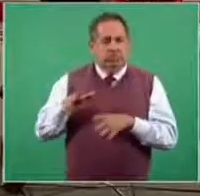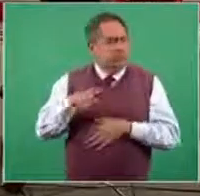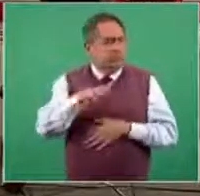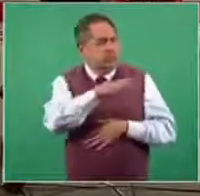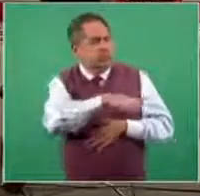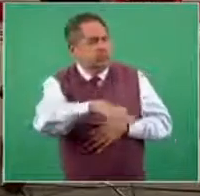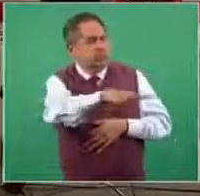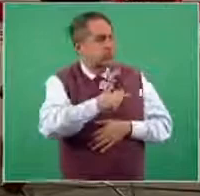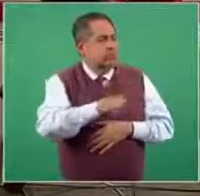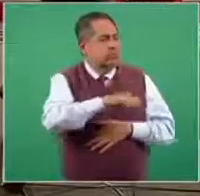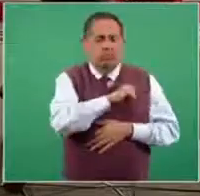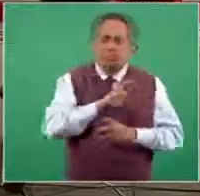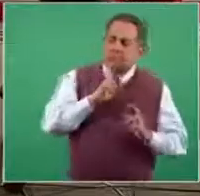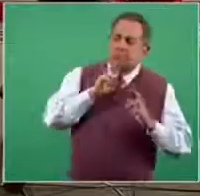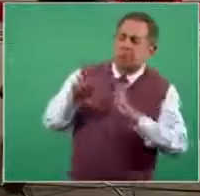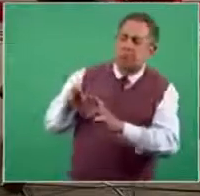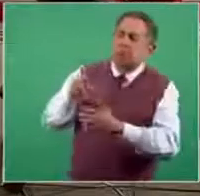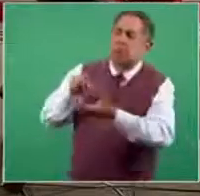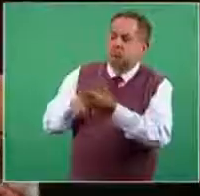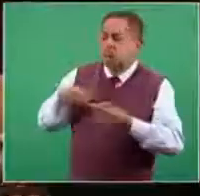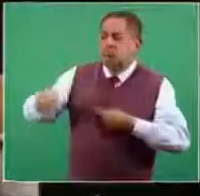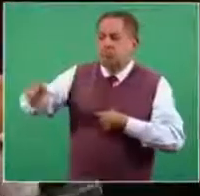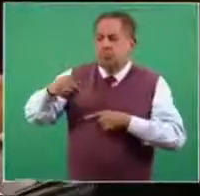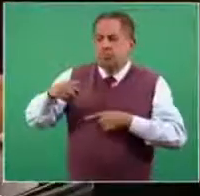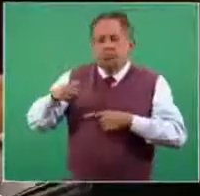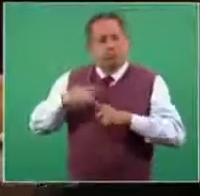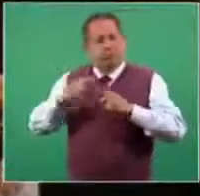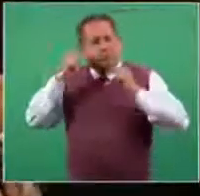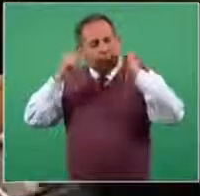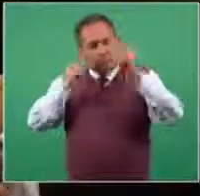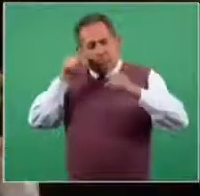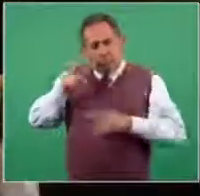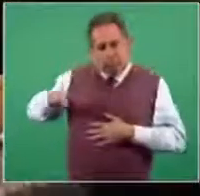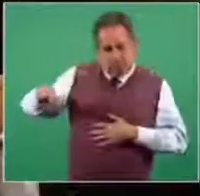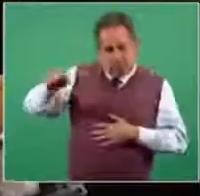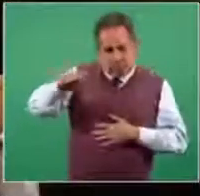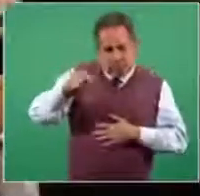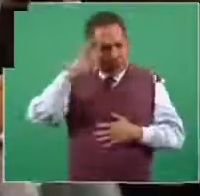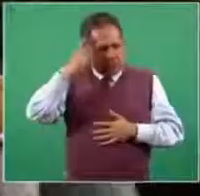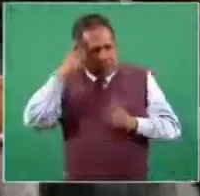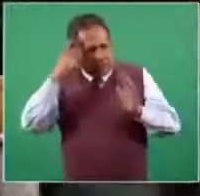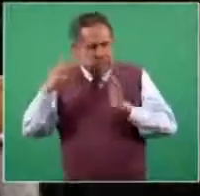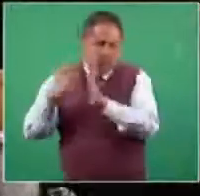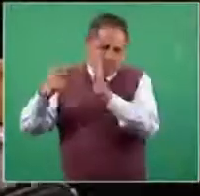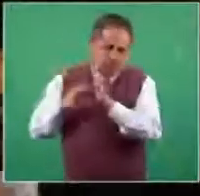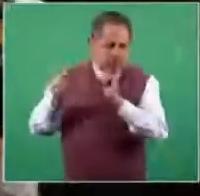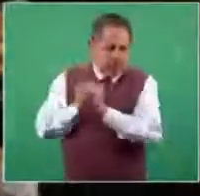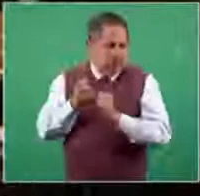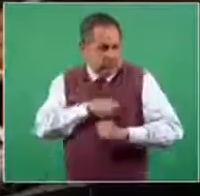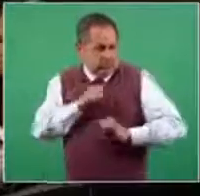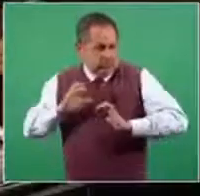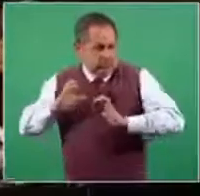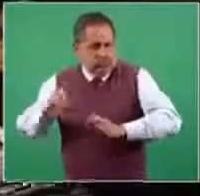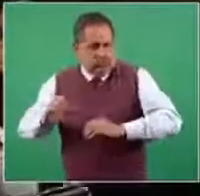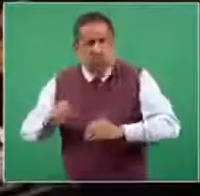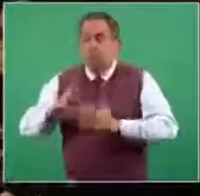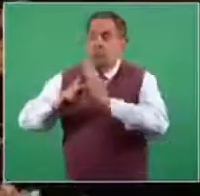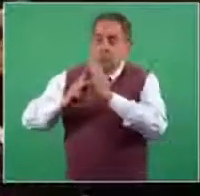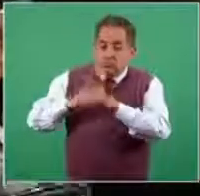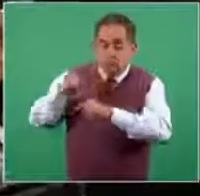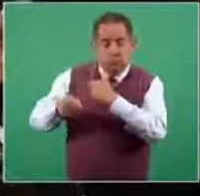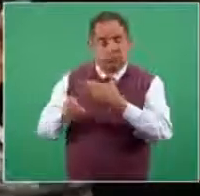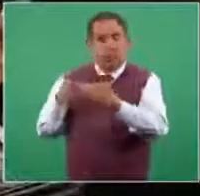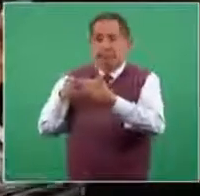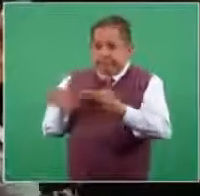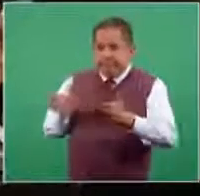¿qué respuesta podría tener para que los diferentes áreas del turismo, claro, con sus consabidos protocolos de salud, pues pueda reactivarse